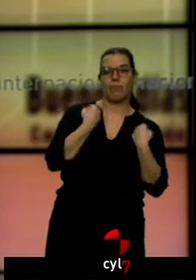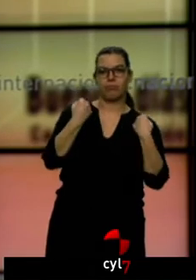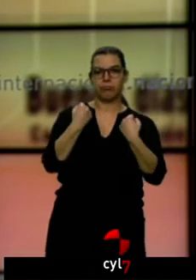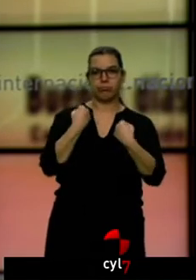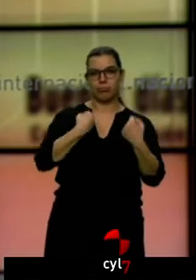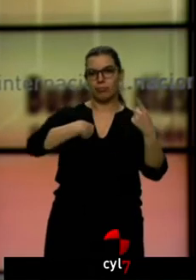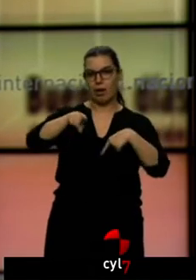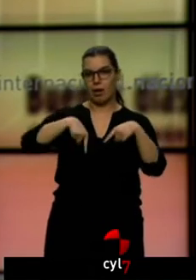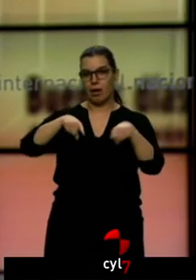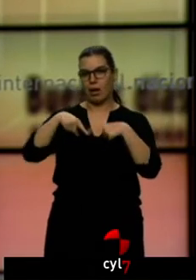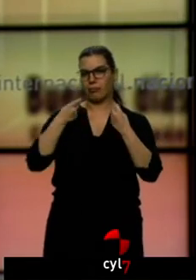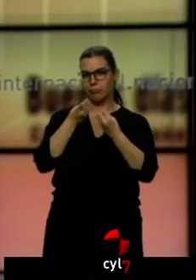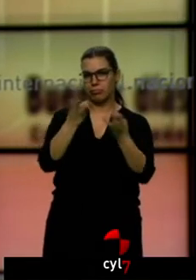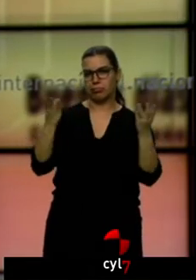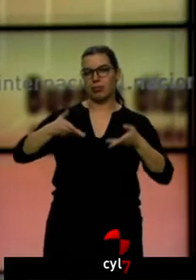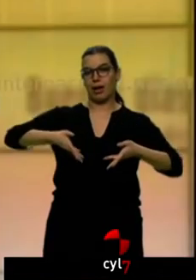en nuestras carreteras.